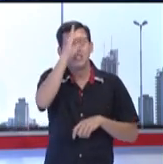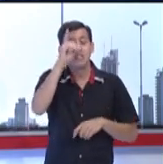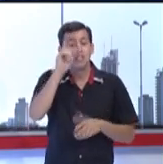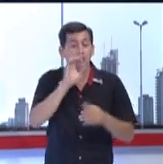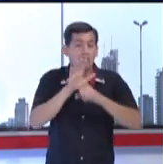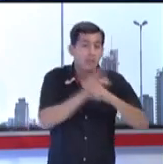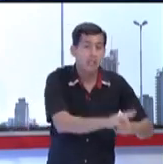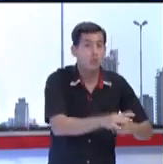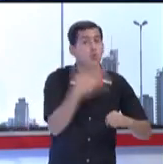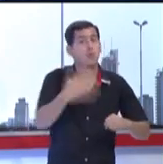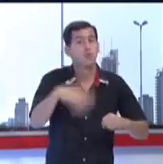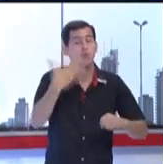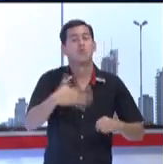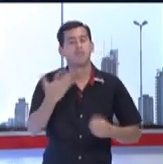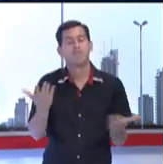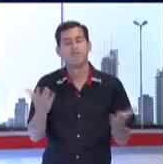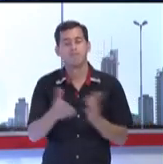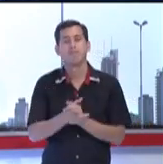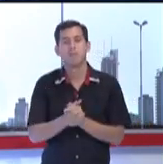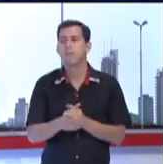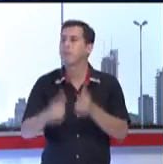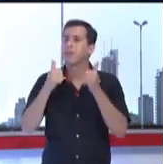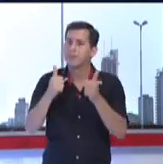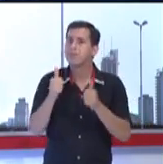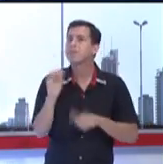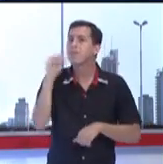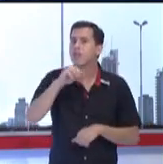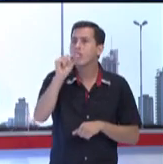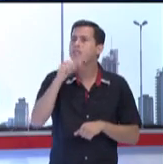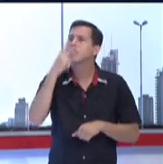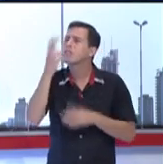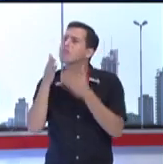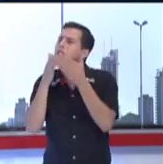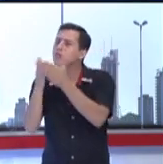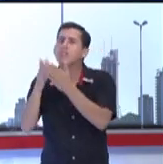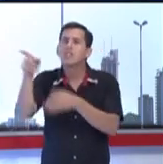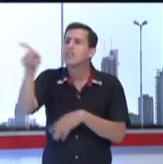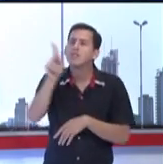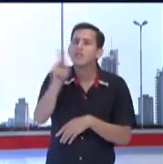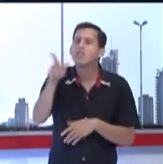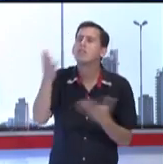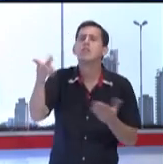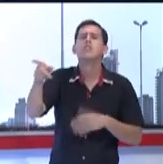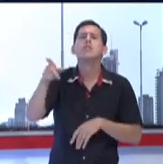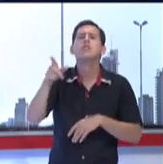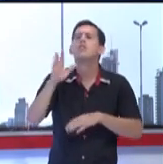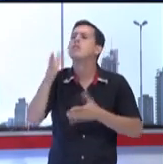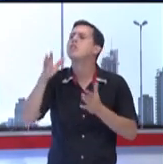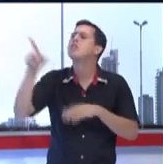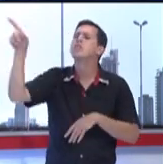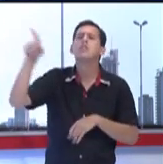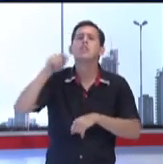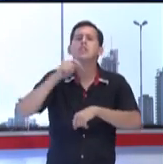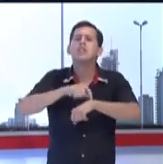acá en nuestro país lastimosamente. A ver, Marce, quiero que me ayude un poco los instructores a explicarme cuánto tiempo más o menos